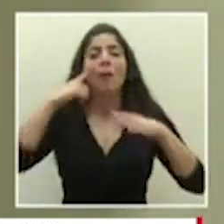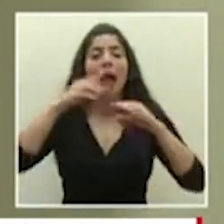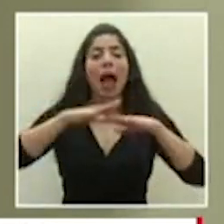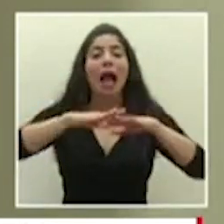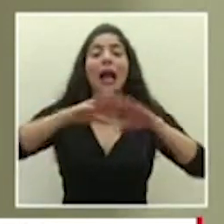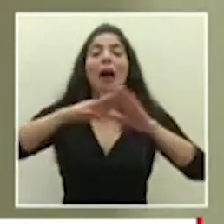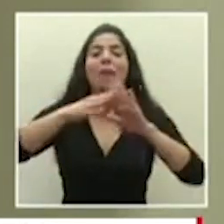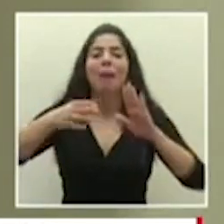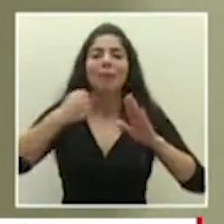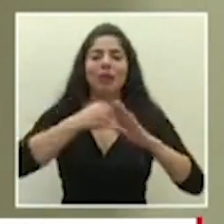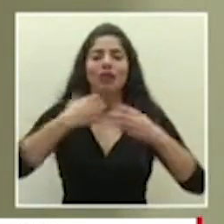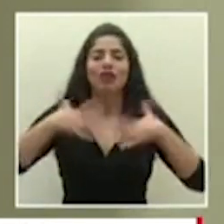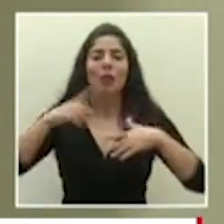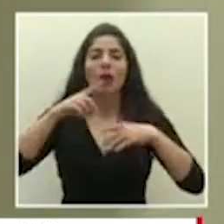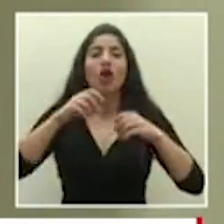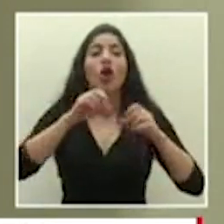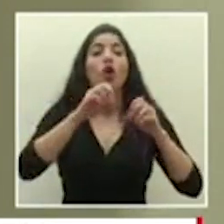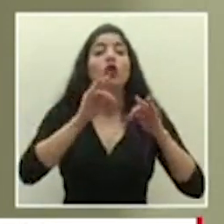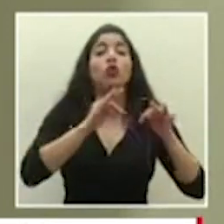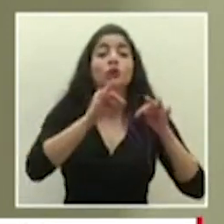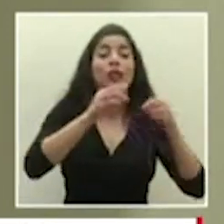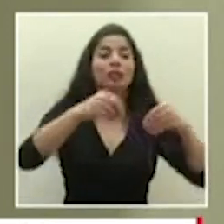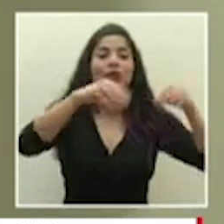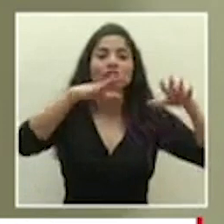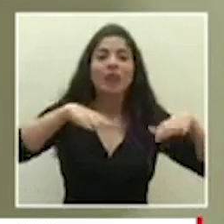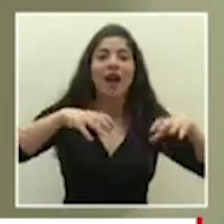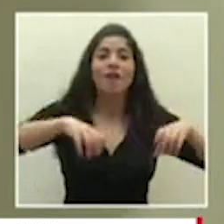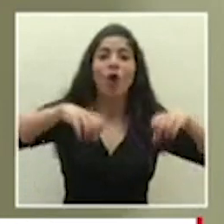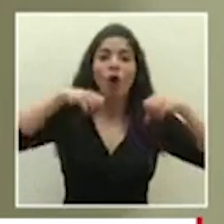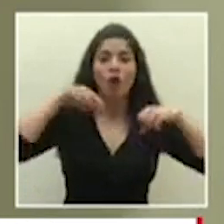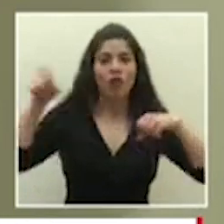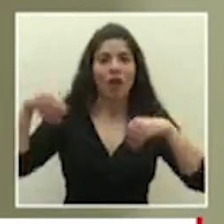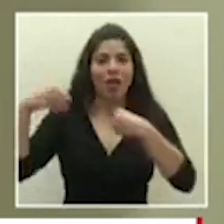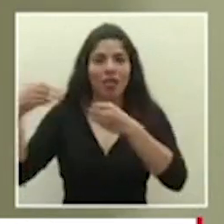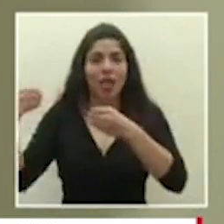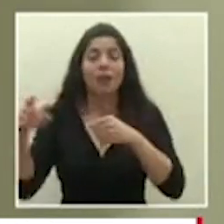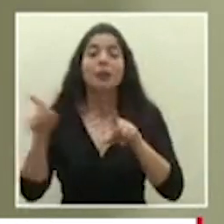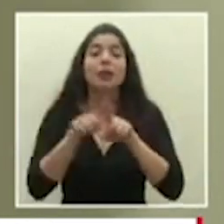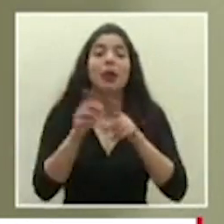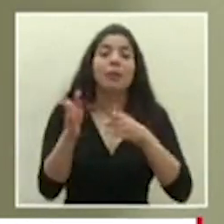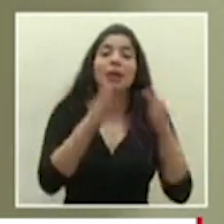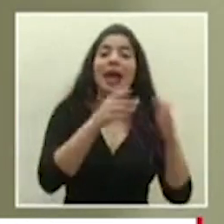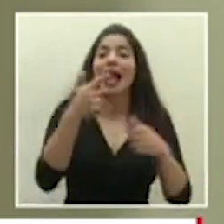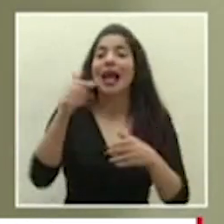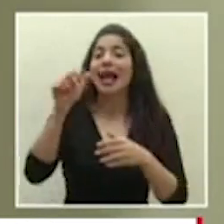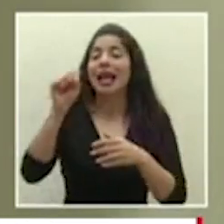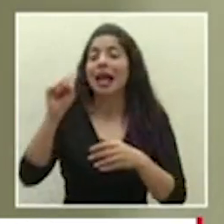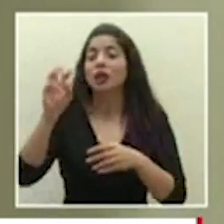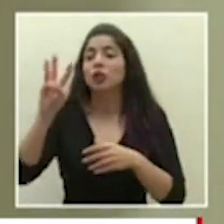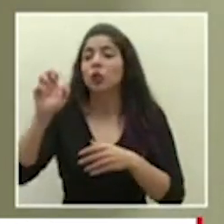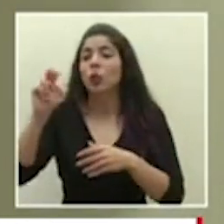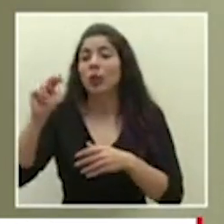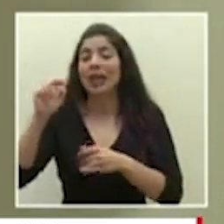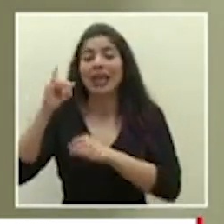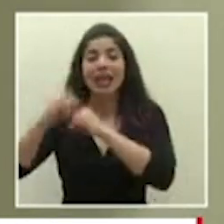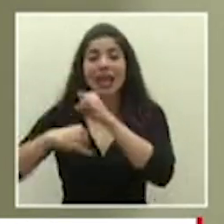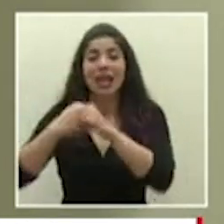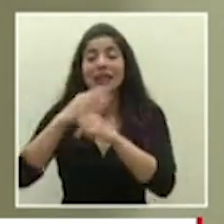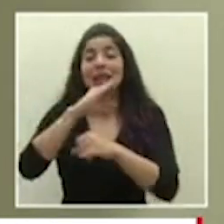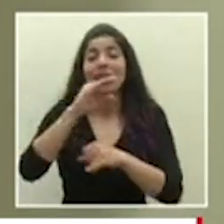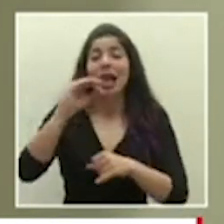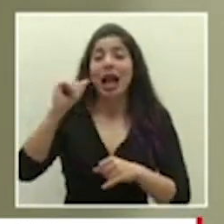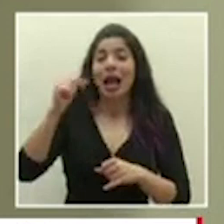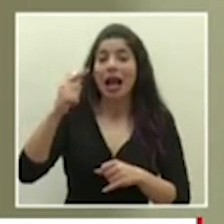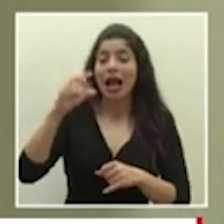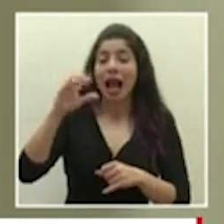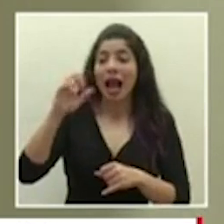el sector turístico y también un agradecimiento a Glasswing International y Cargill que hicieron una donación